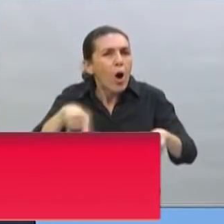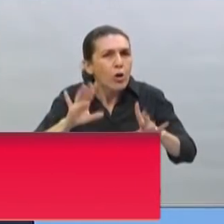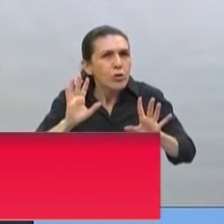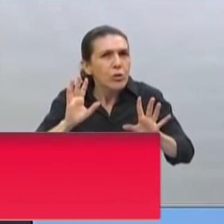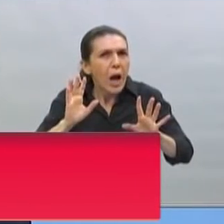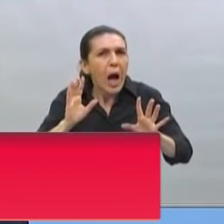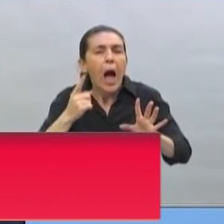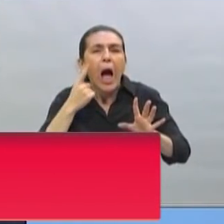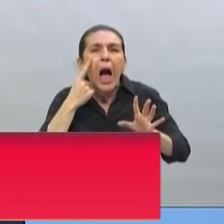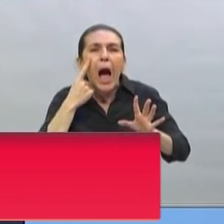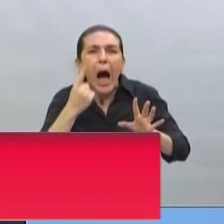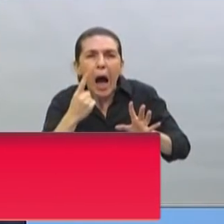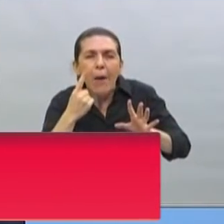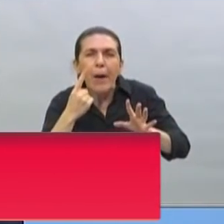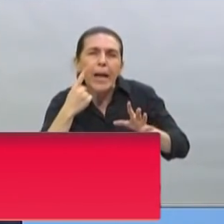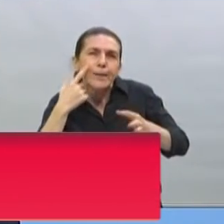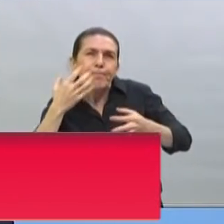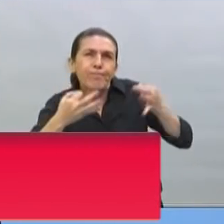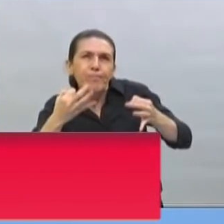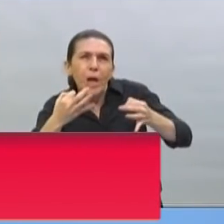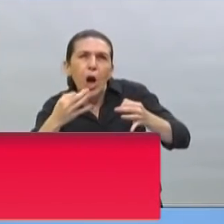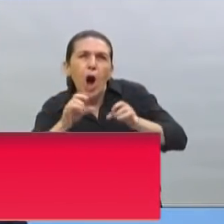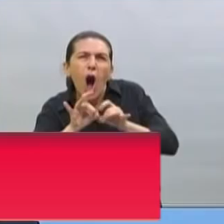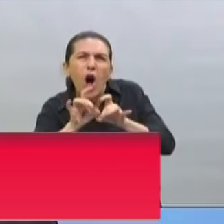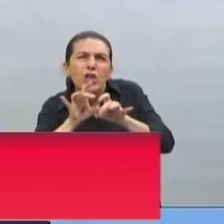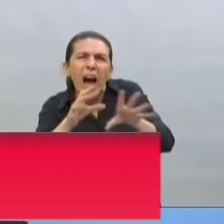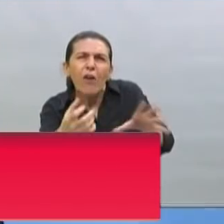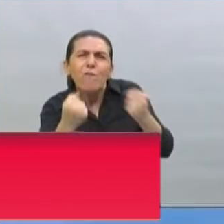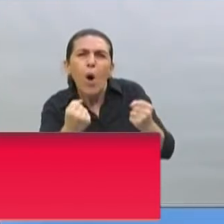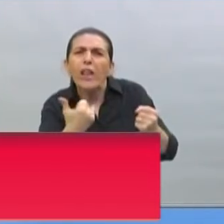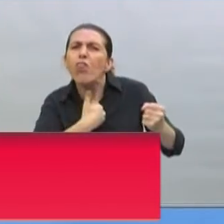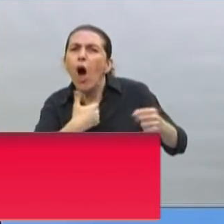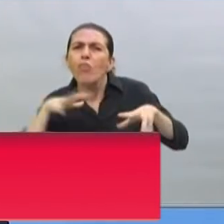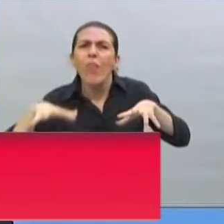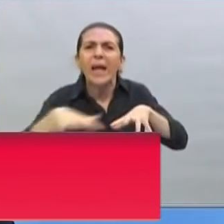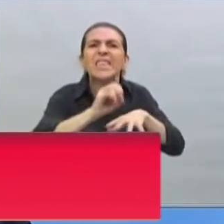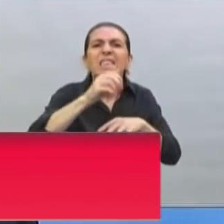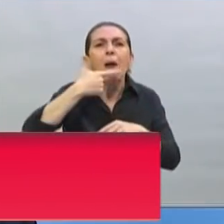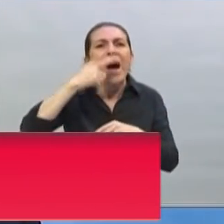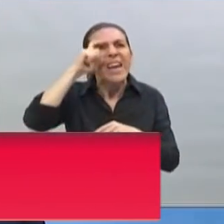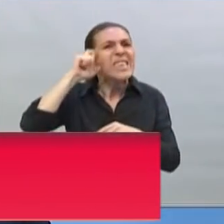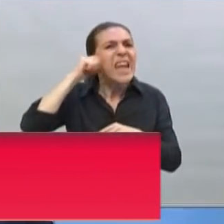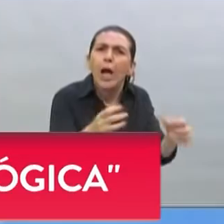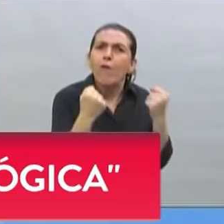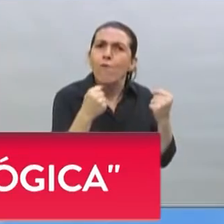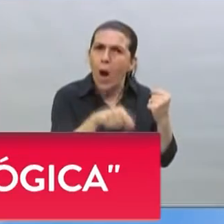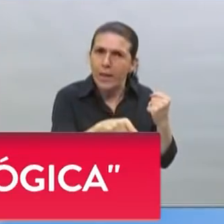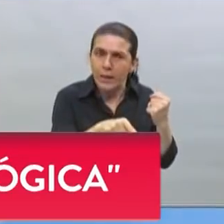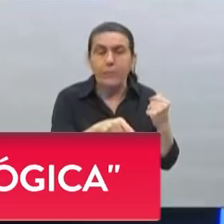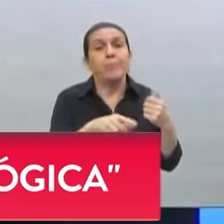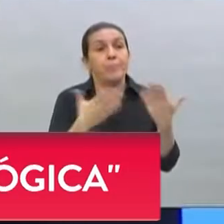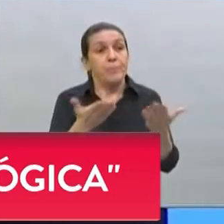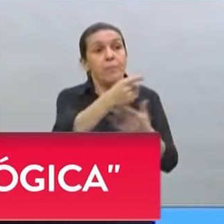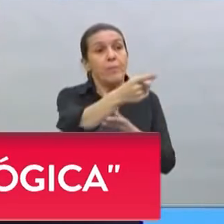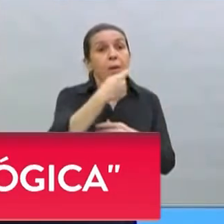instalado centralmente el contagio. Esto es lo que nosotros llamamos segmentación por criterio epidemiológico. Cuando